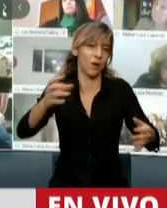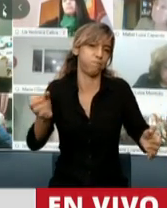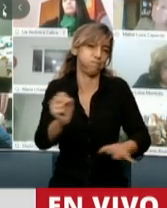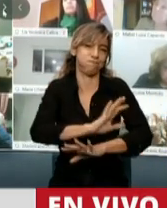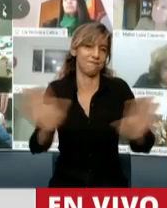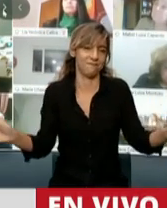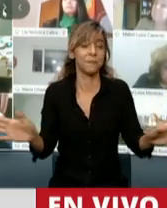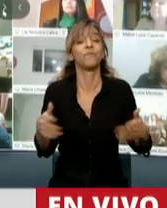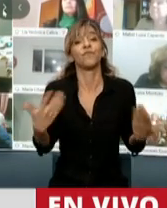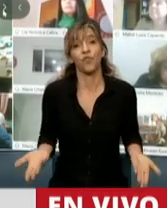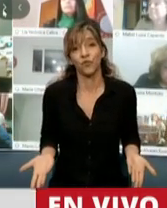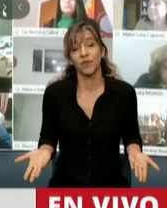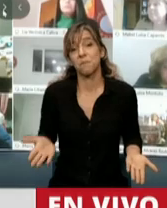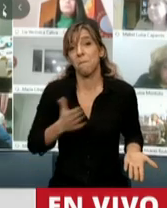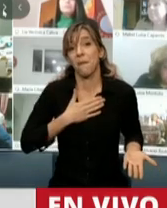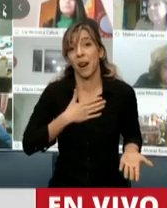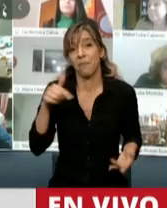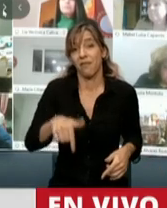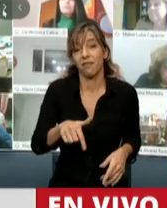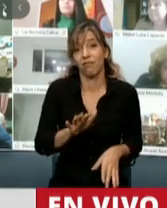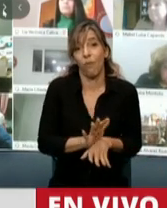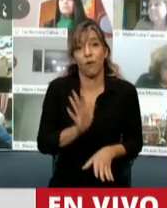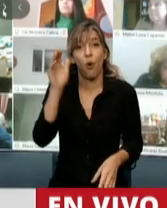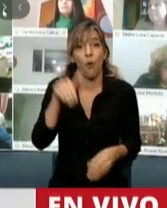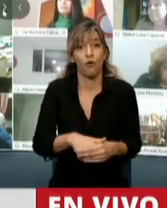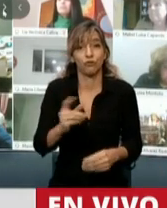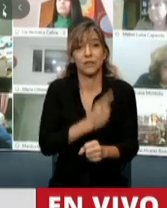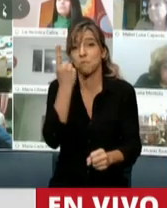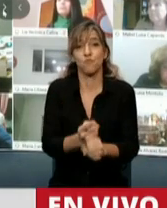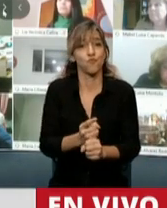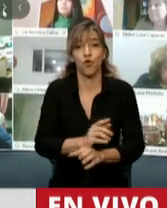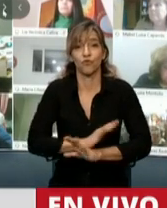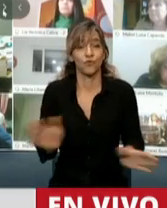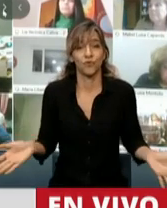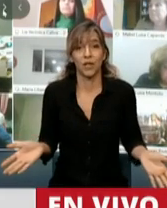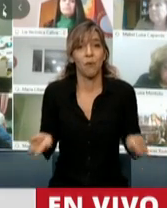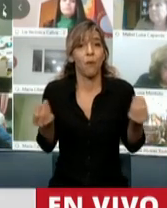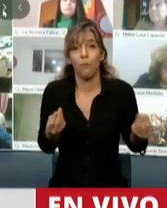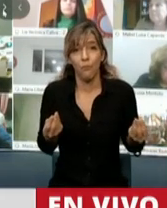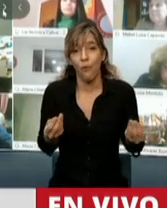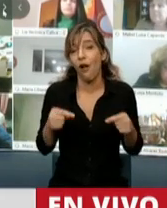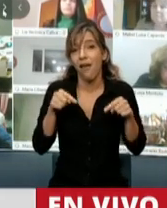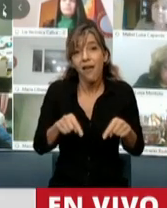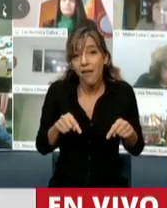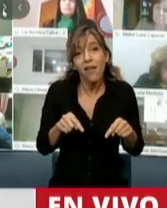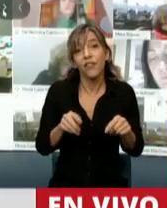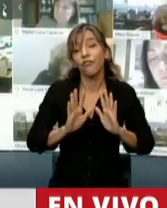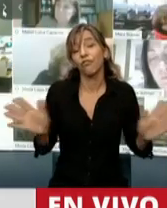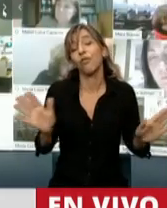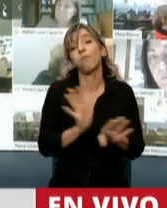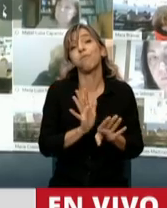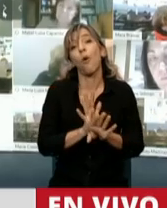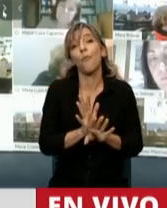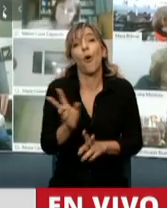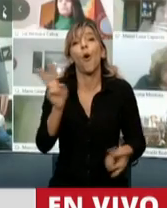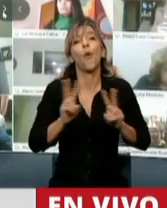es imposible de votar, es imposible, hago una objeción de conciencia, esto no es más que la consolidación del